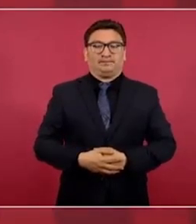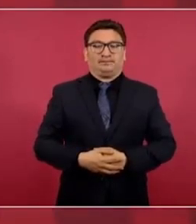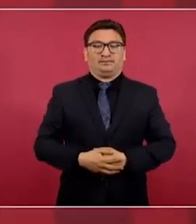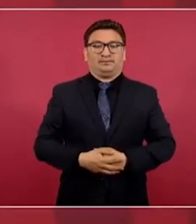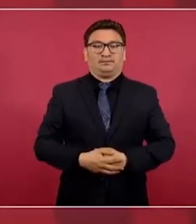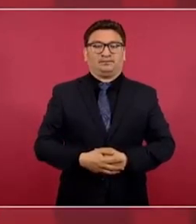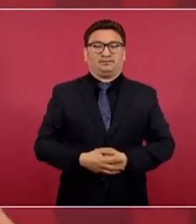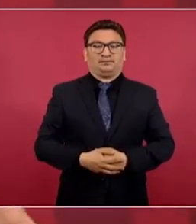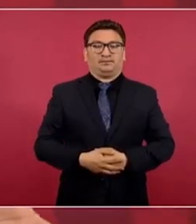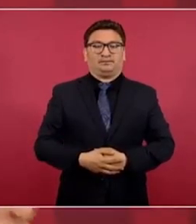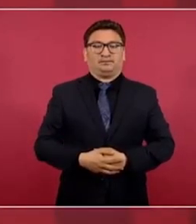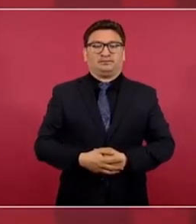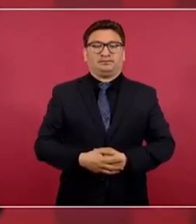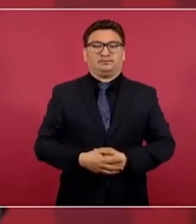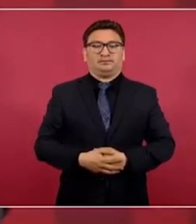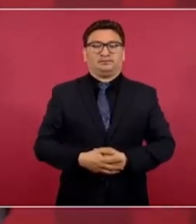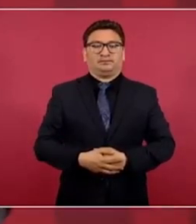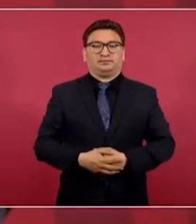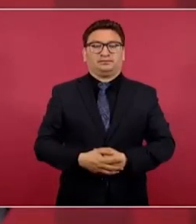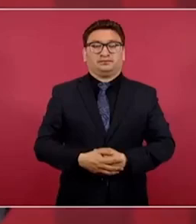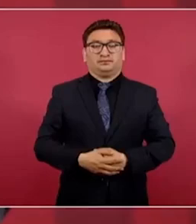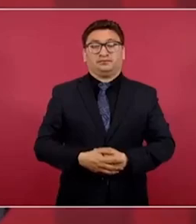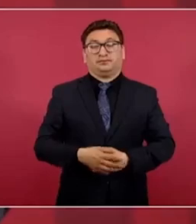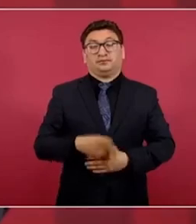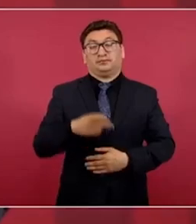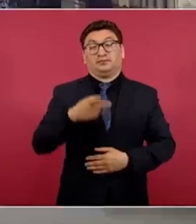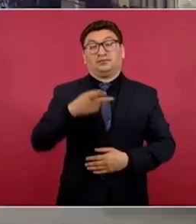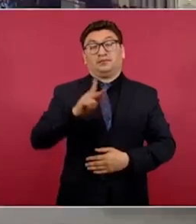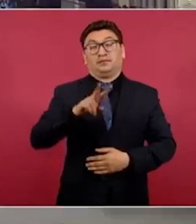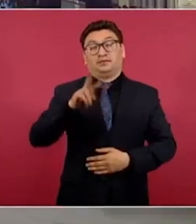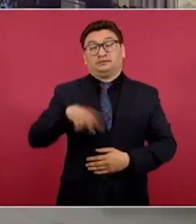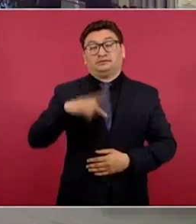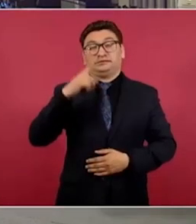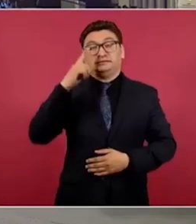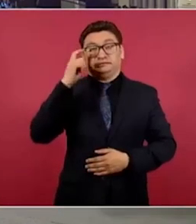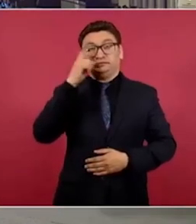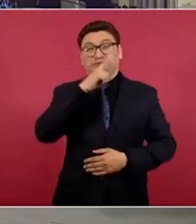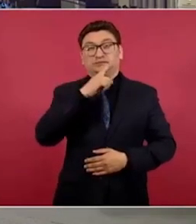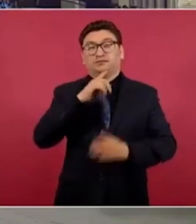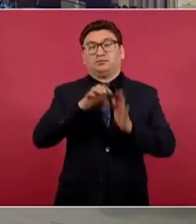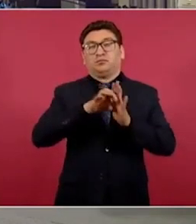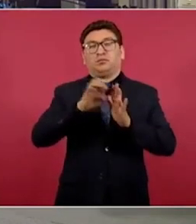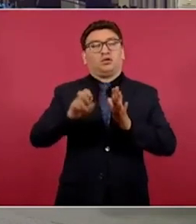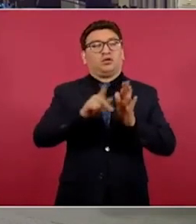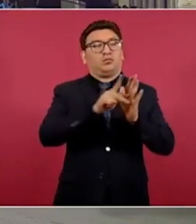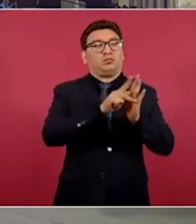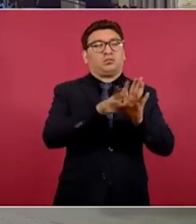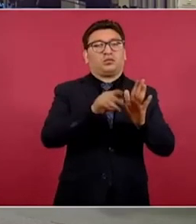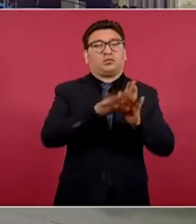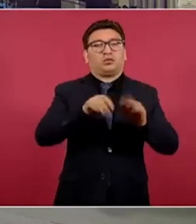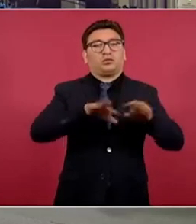Pero es mucho pedir que si la prensa